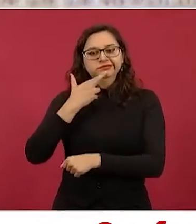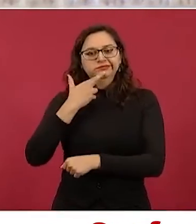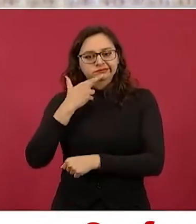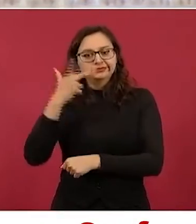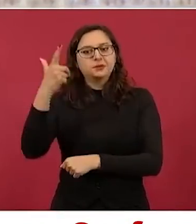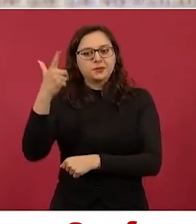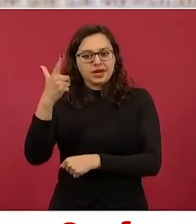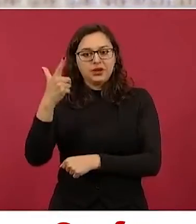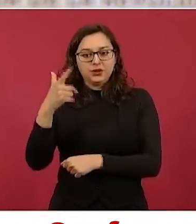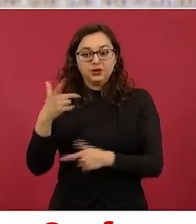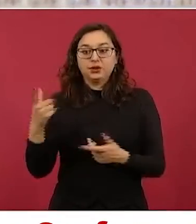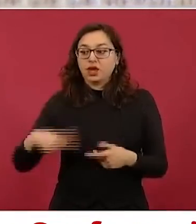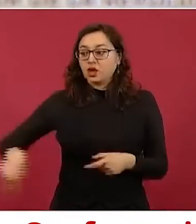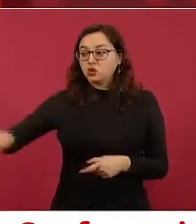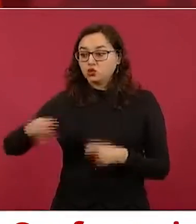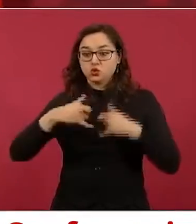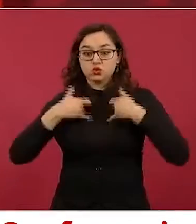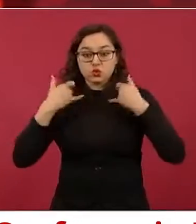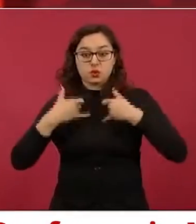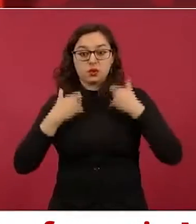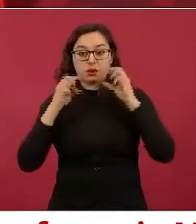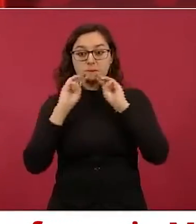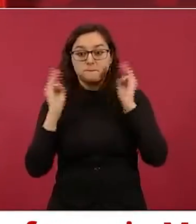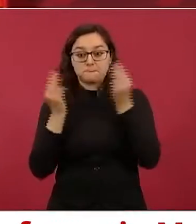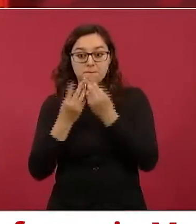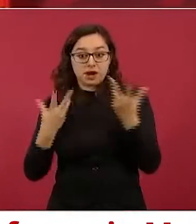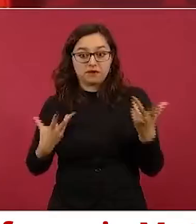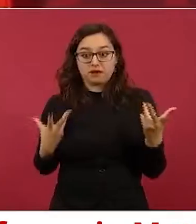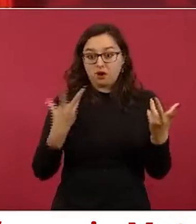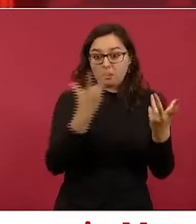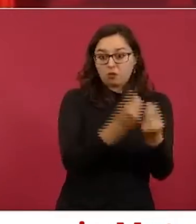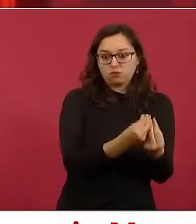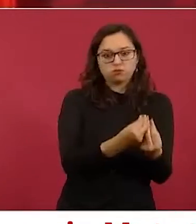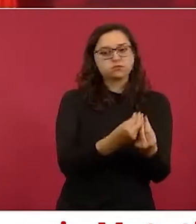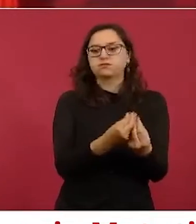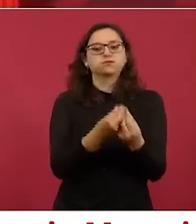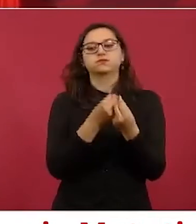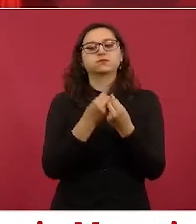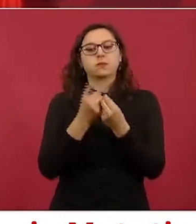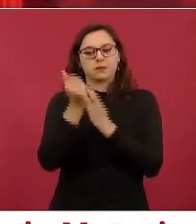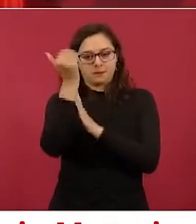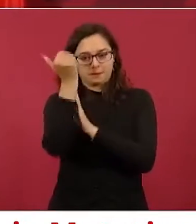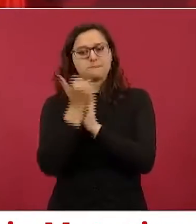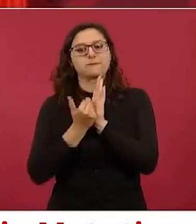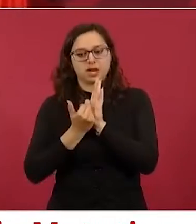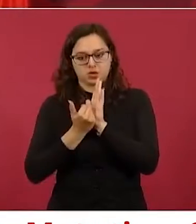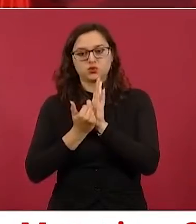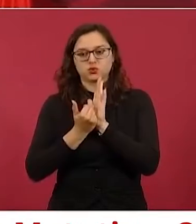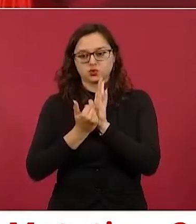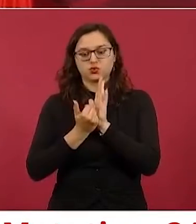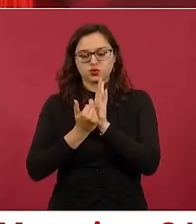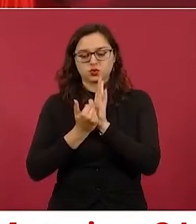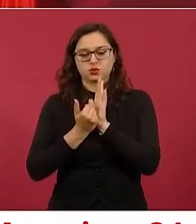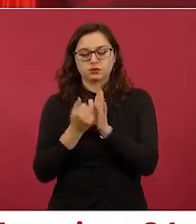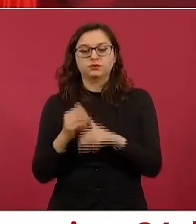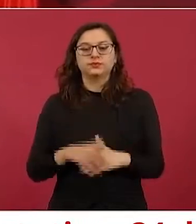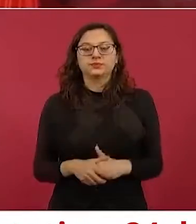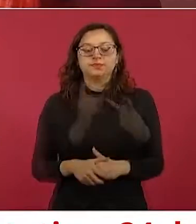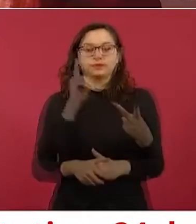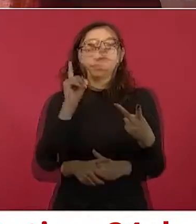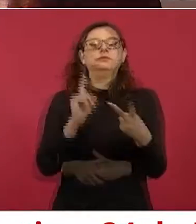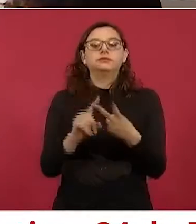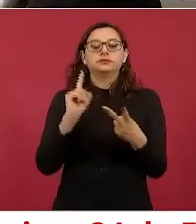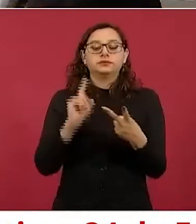participando menos los jóvenes en acciones, en actos delictivos.